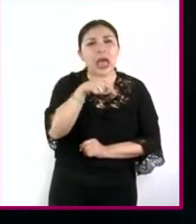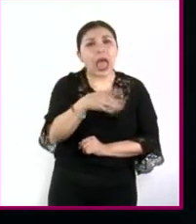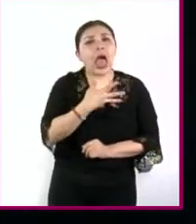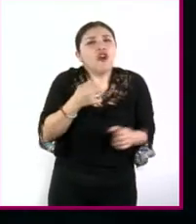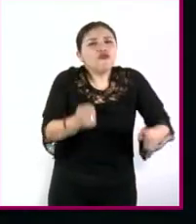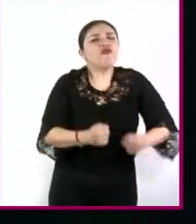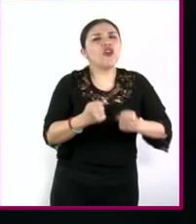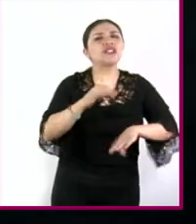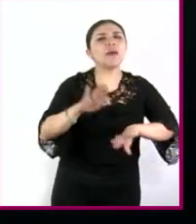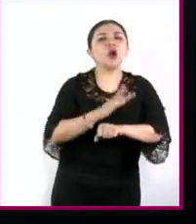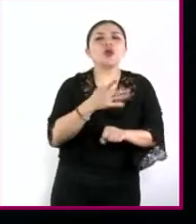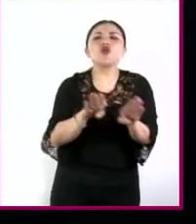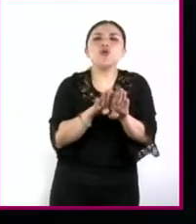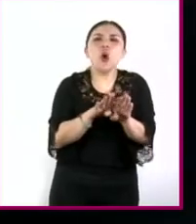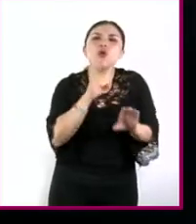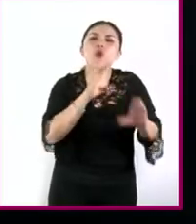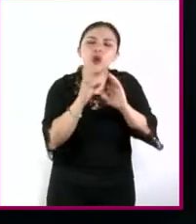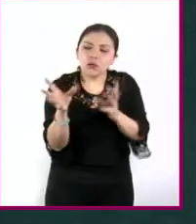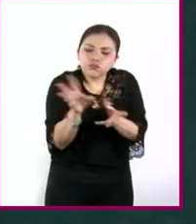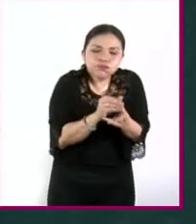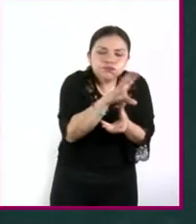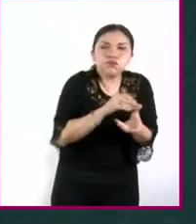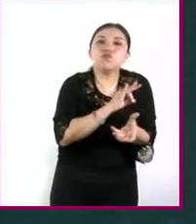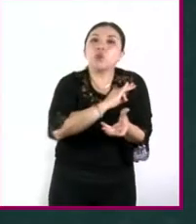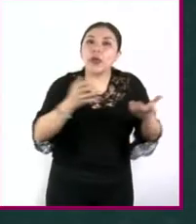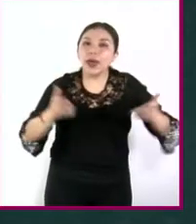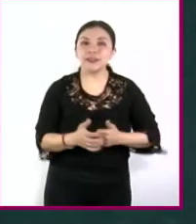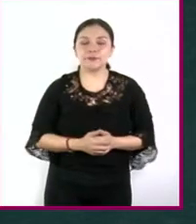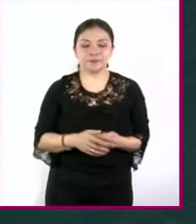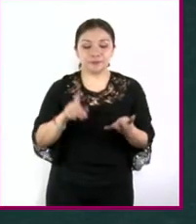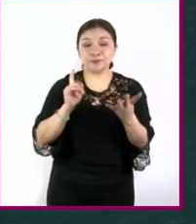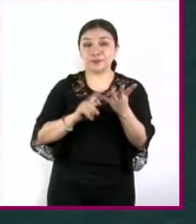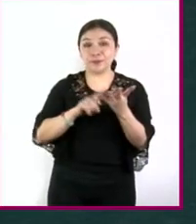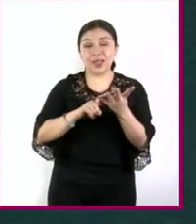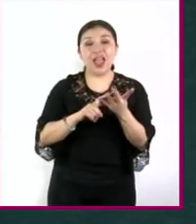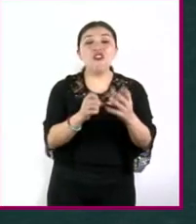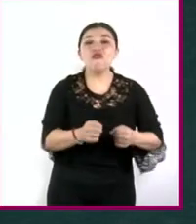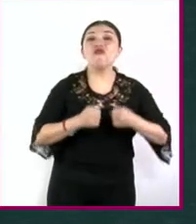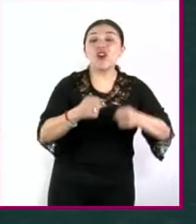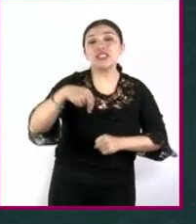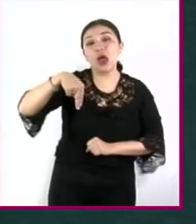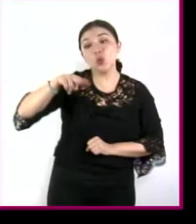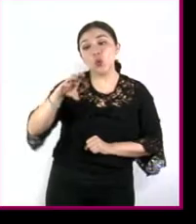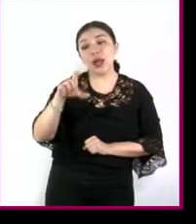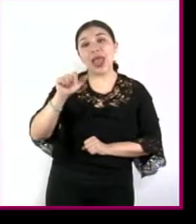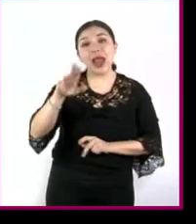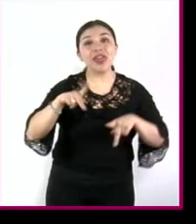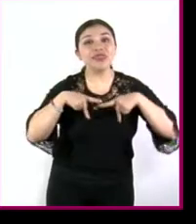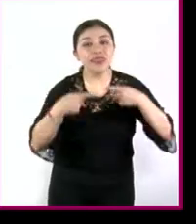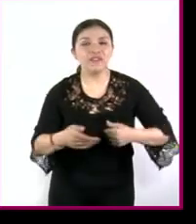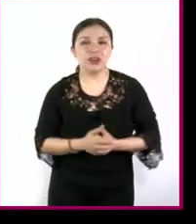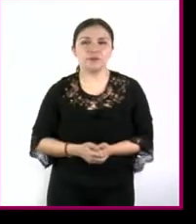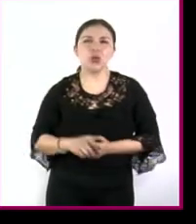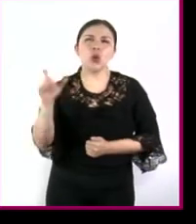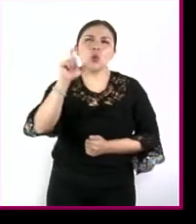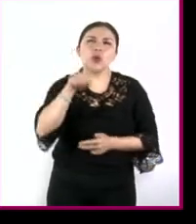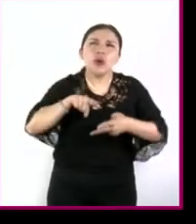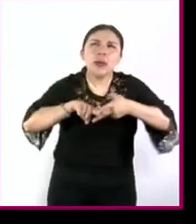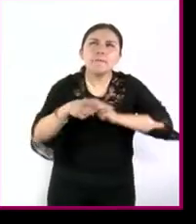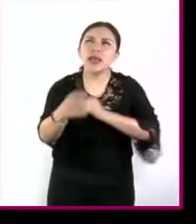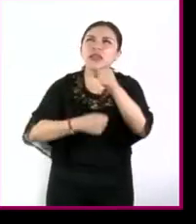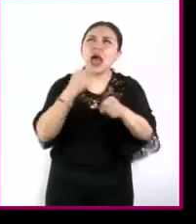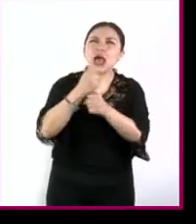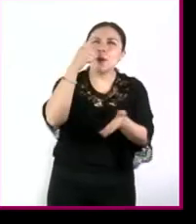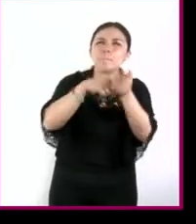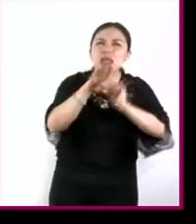interacción de estas partículas fundamentales fuerza nuclear débil a principios del siglo 20 se